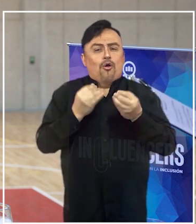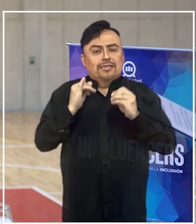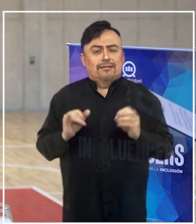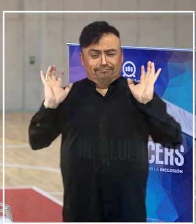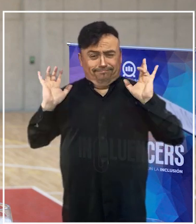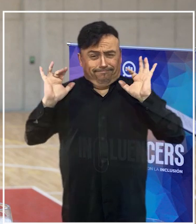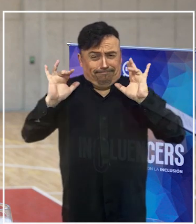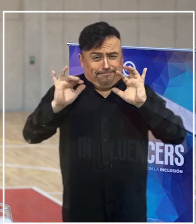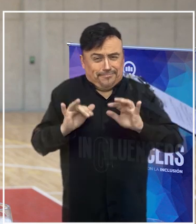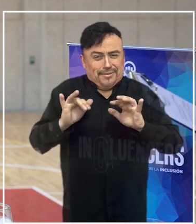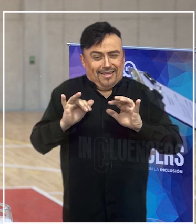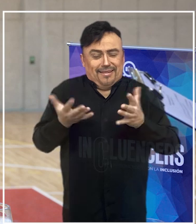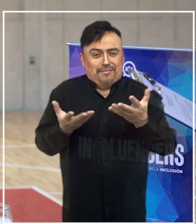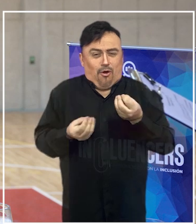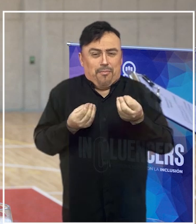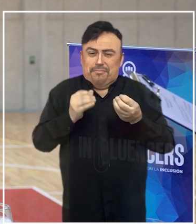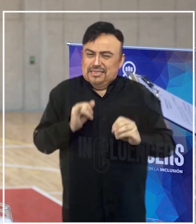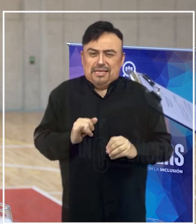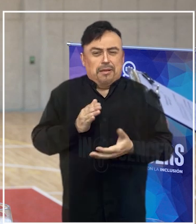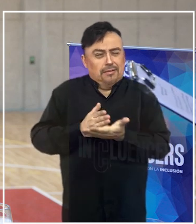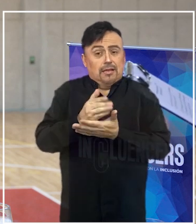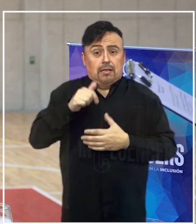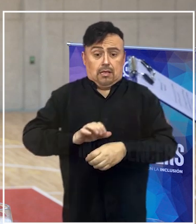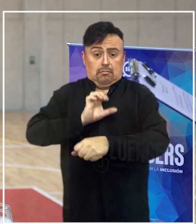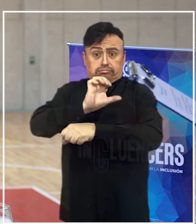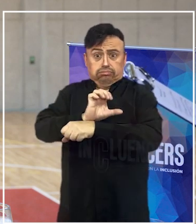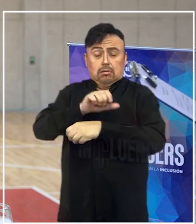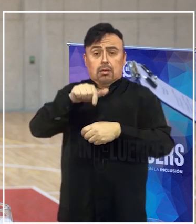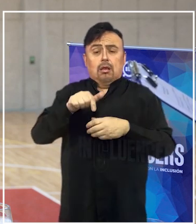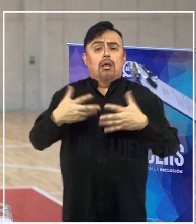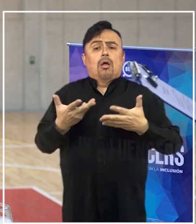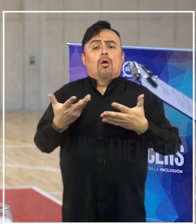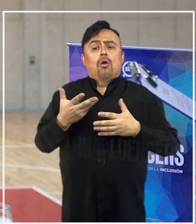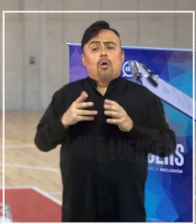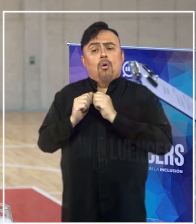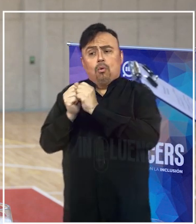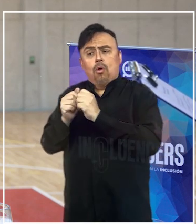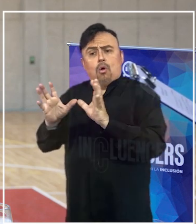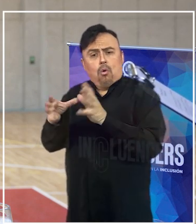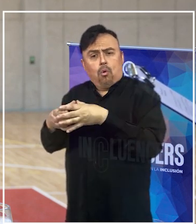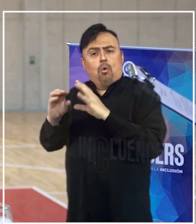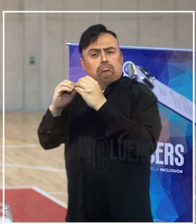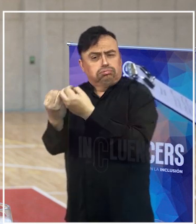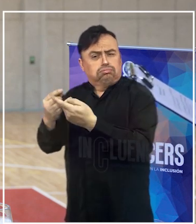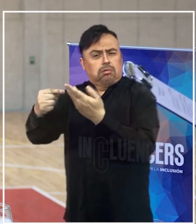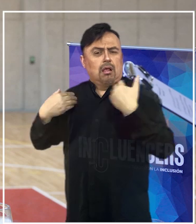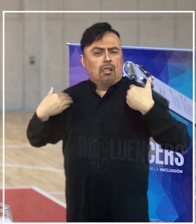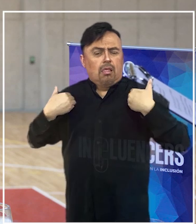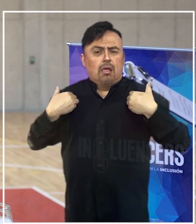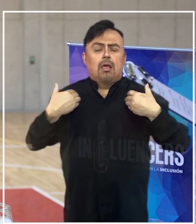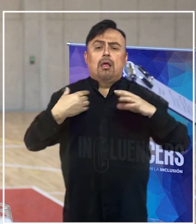mega eventos, ¿no? Como Estado uno acompaña a las organizaciones deportivas, en este caso a